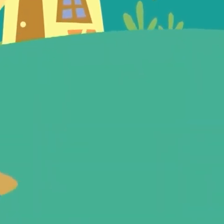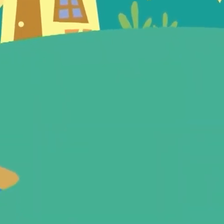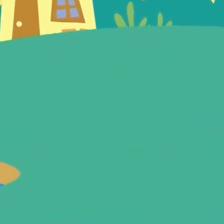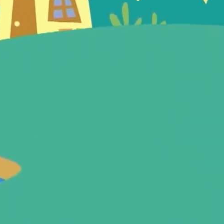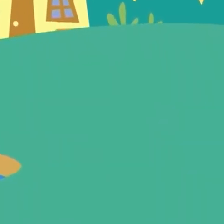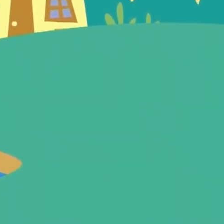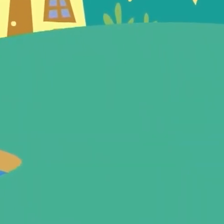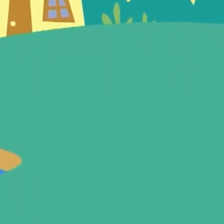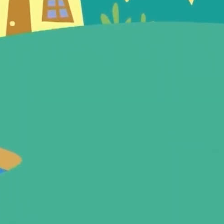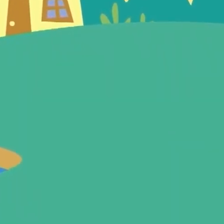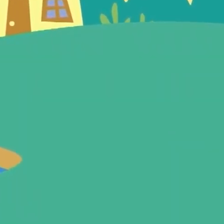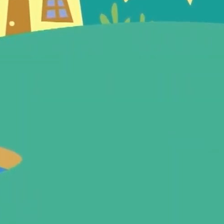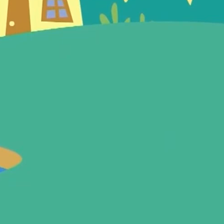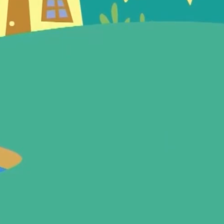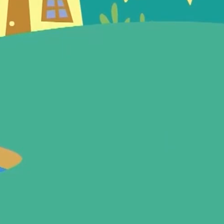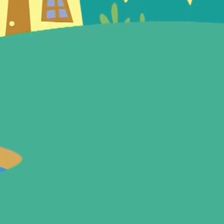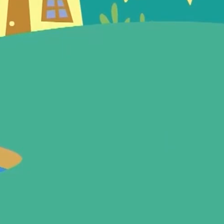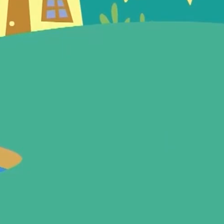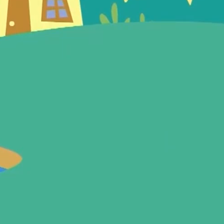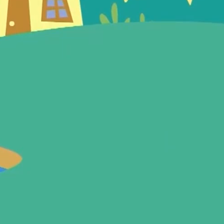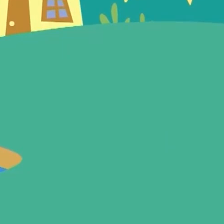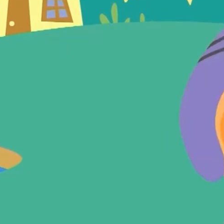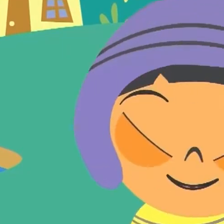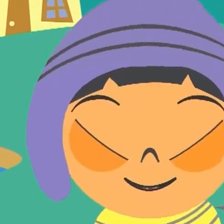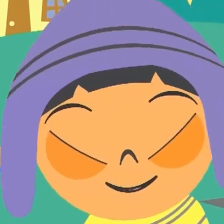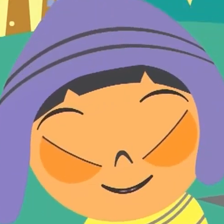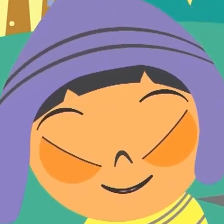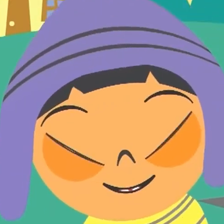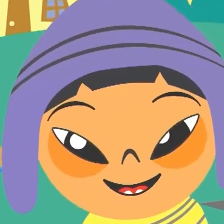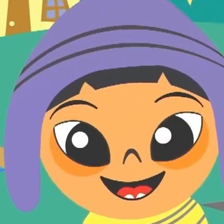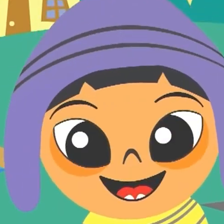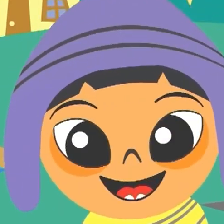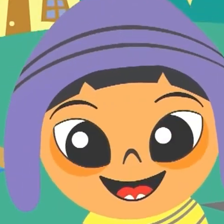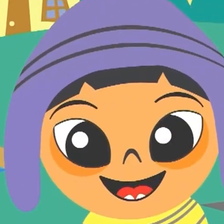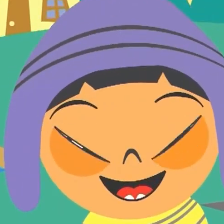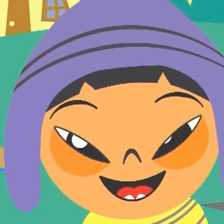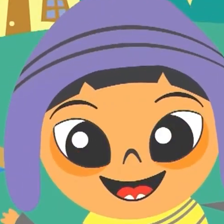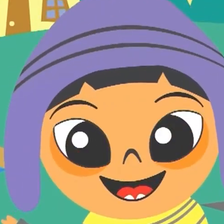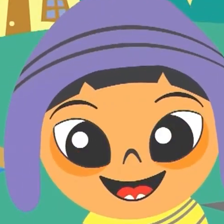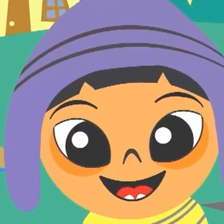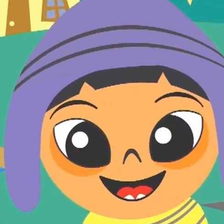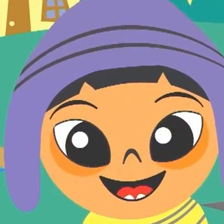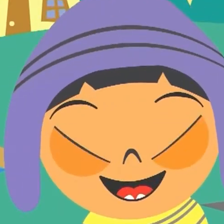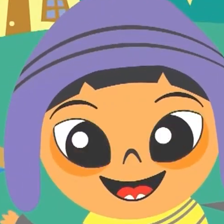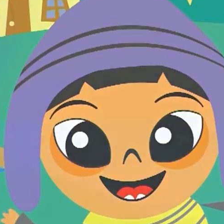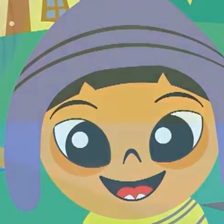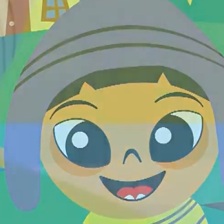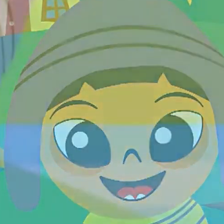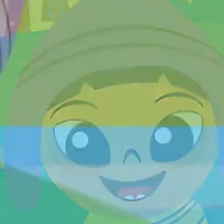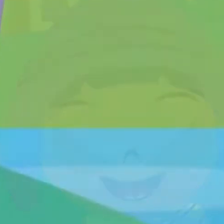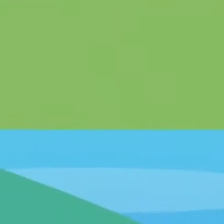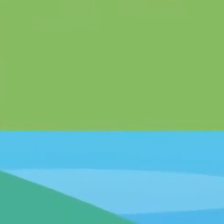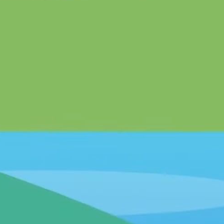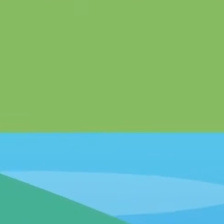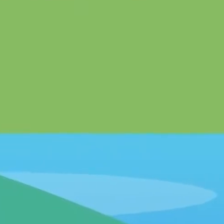juego, río, y me divierto un montón,